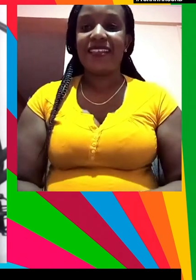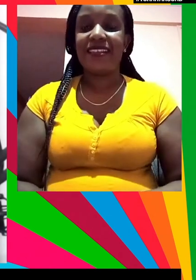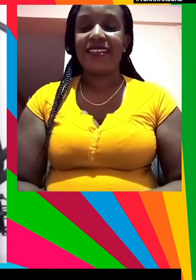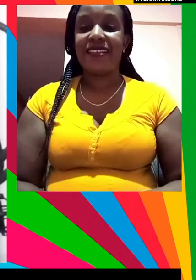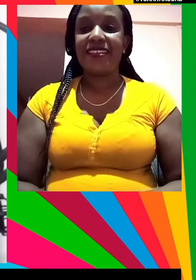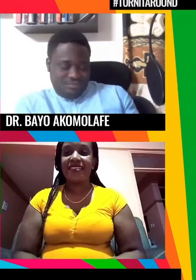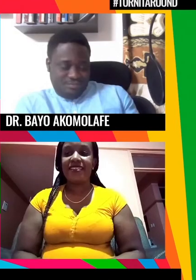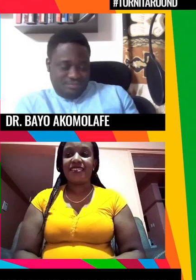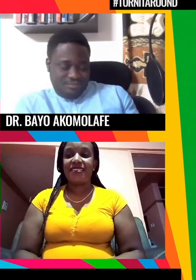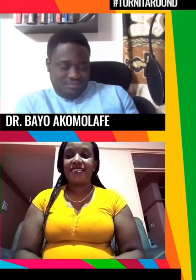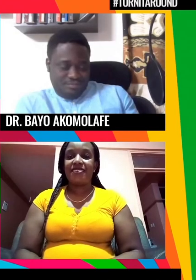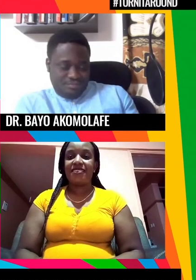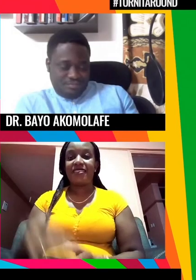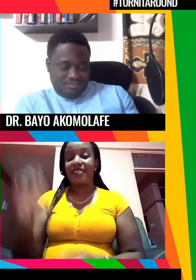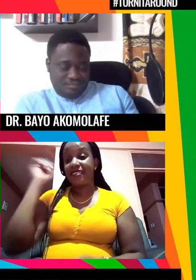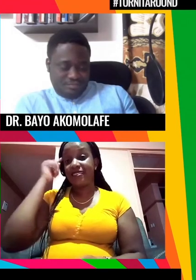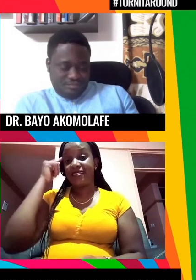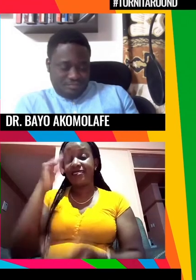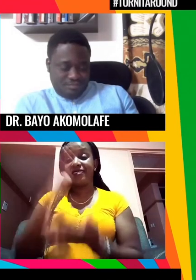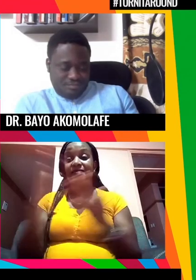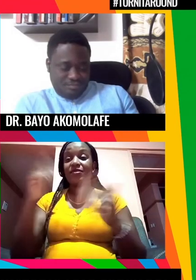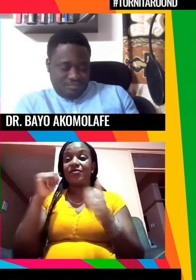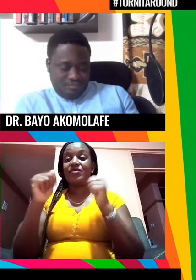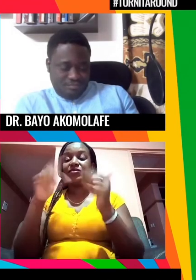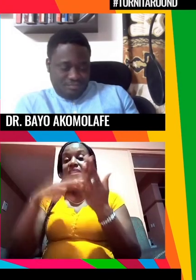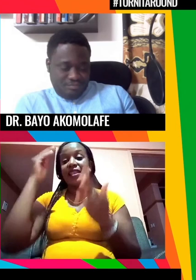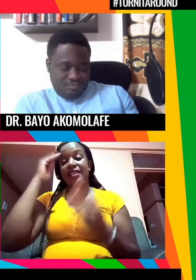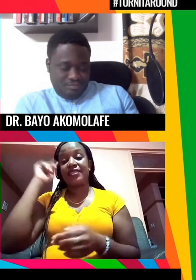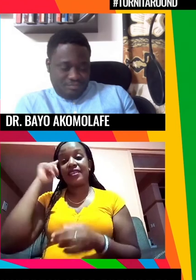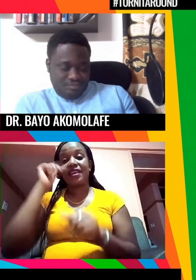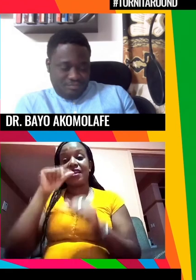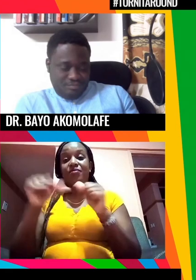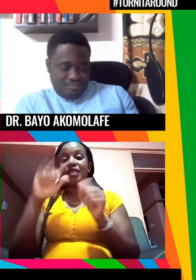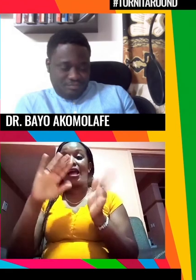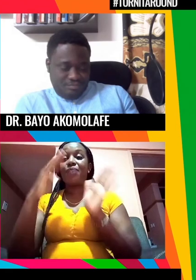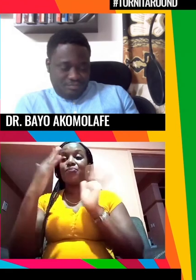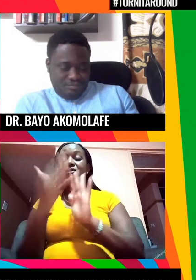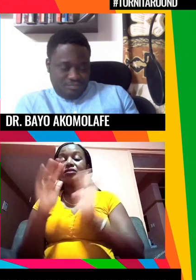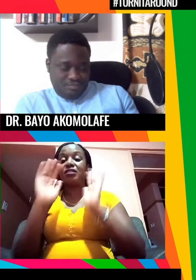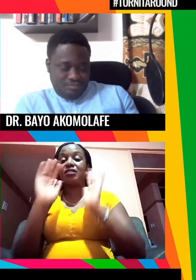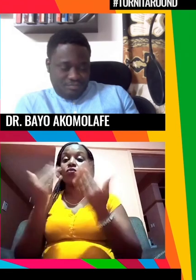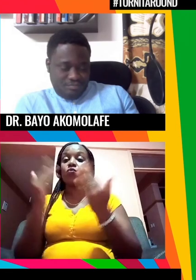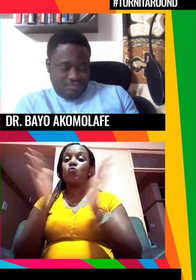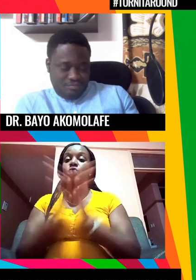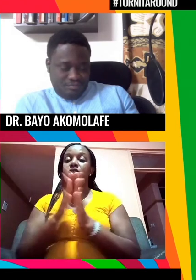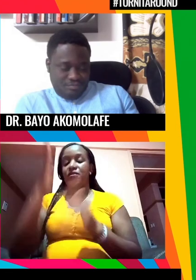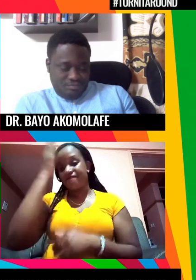que una conclusión importante es que hemos de tener más humildad en el trabajo